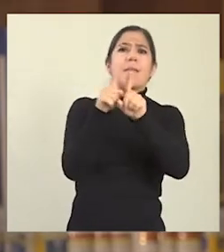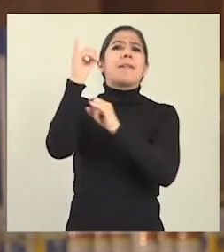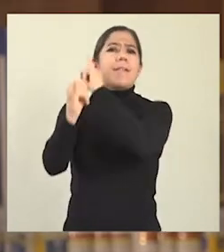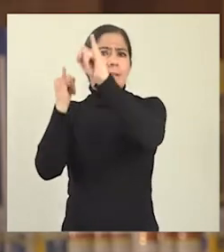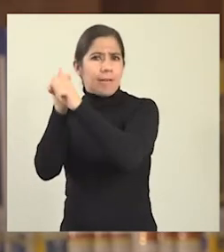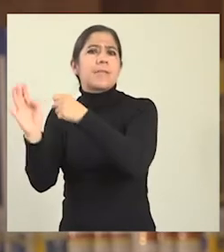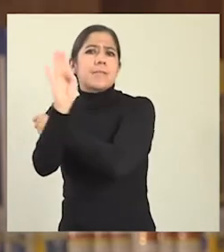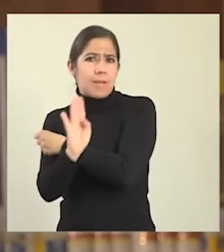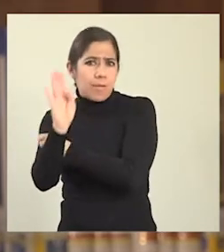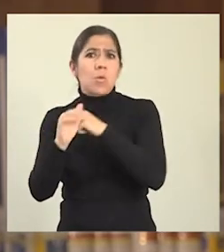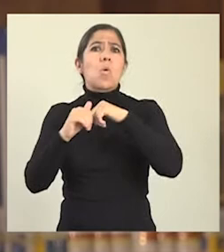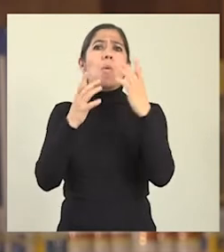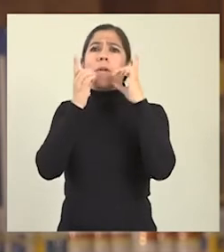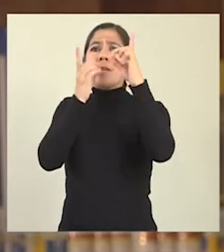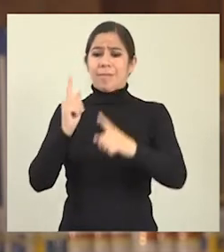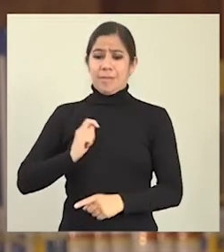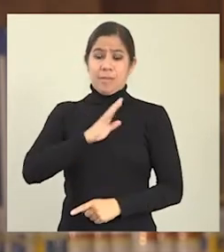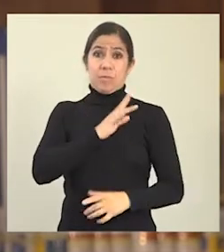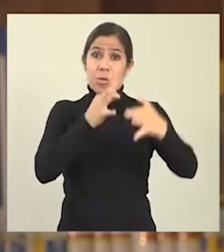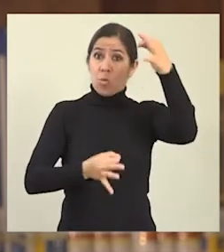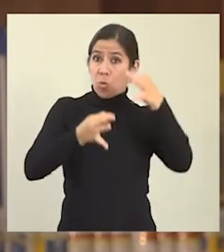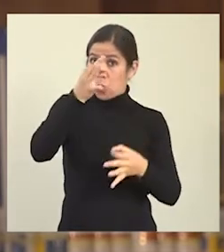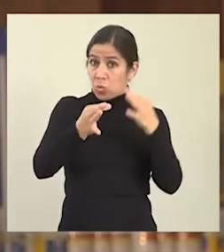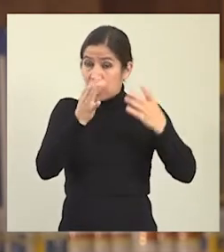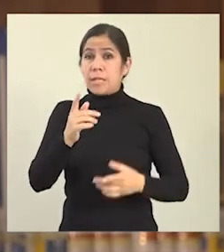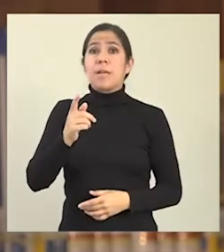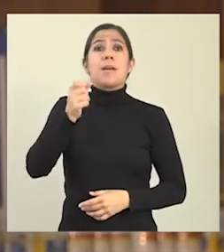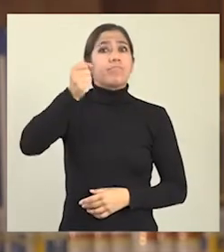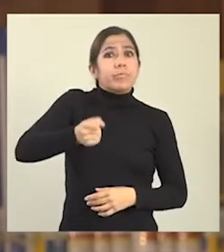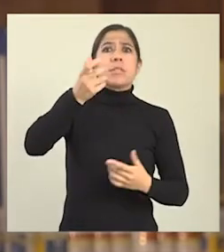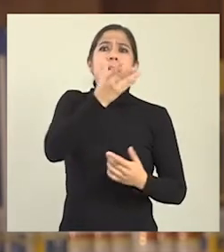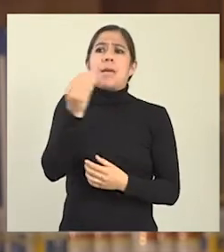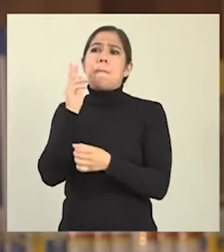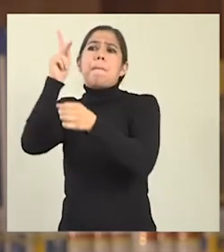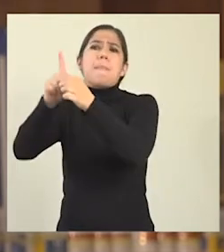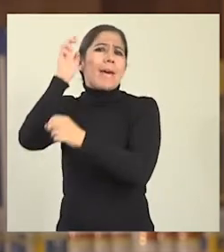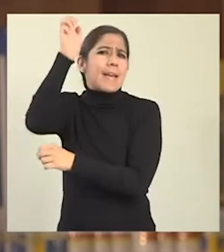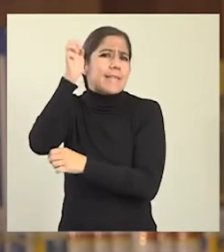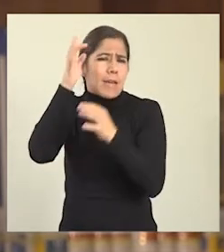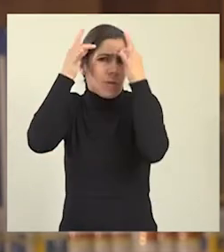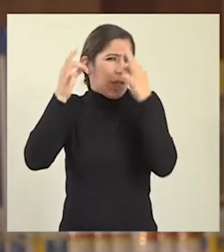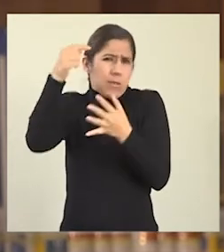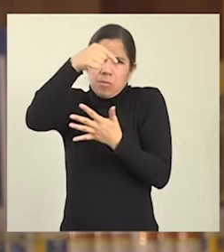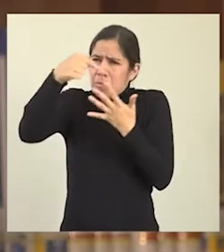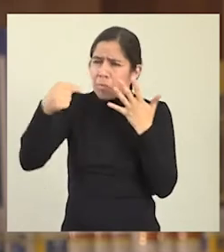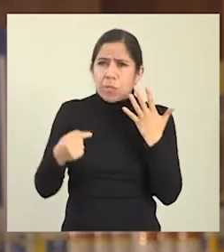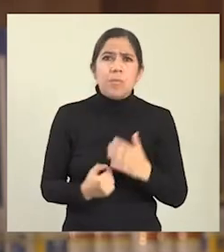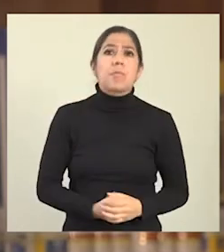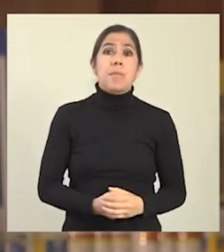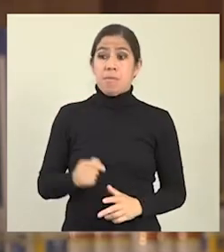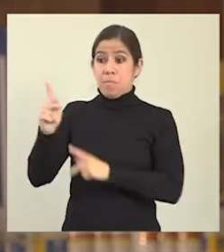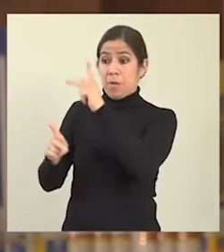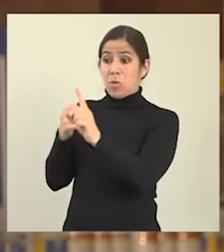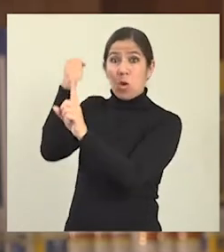e internacional, a través de demandas ante tribunales de justicia, así como la participación en la toma de definiciones estatales.